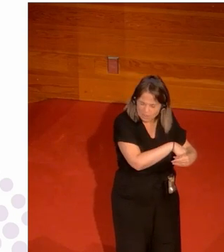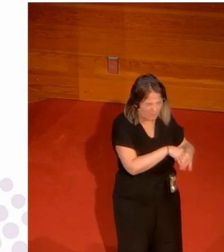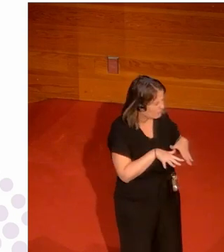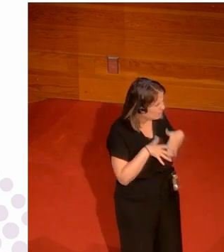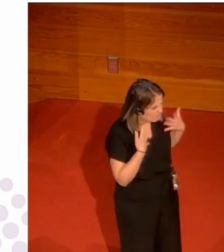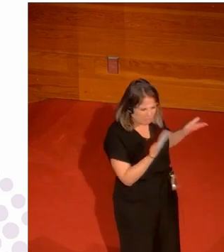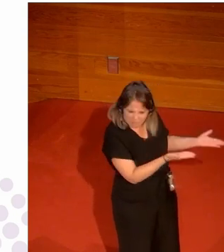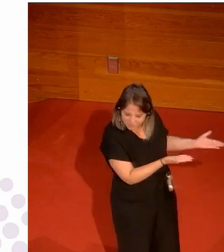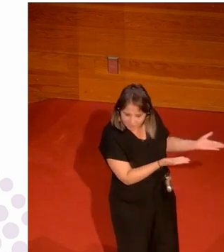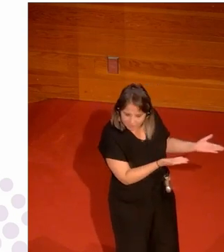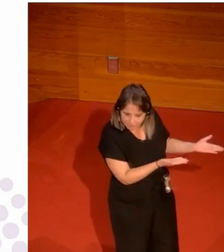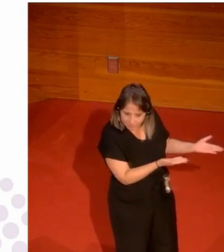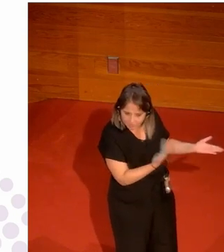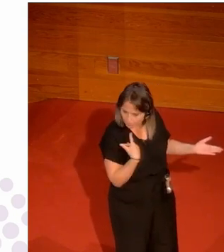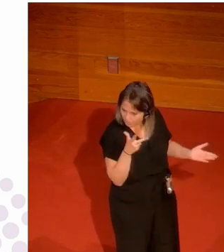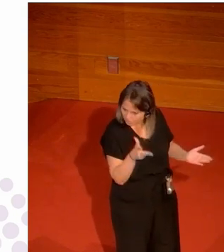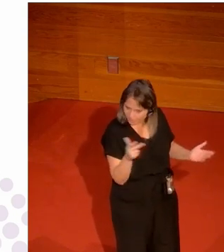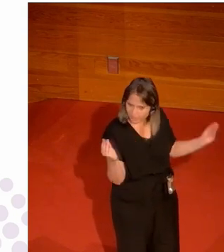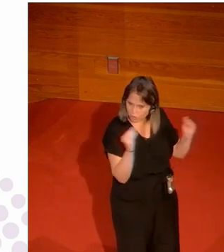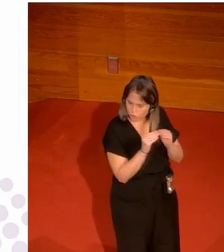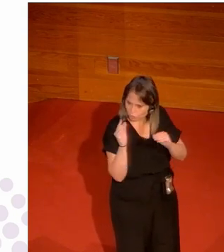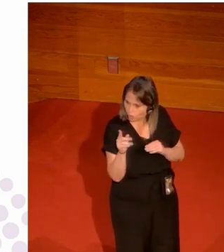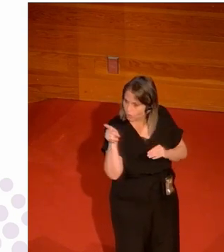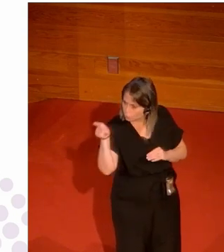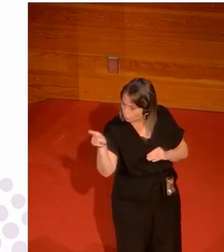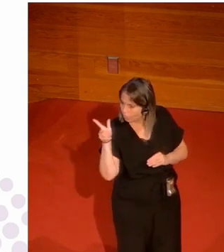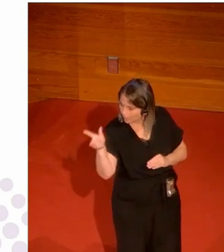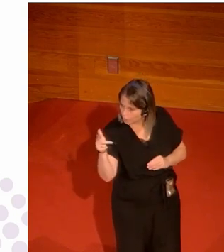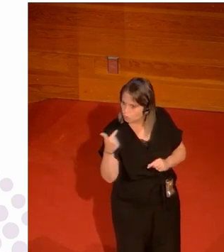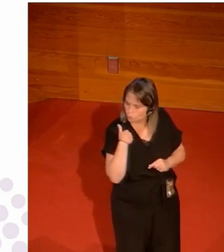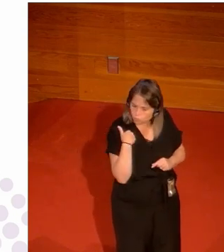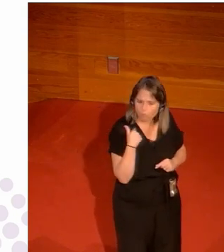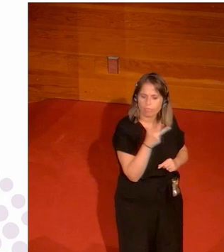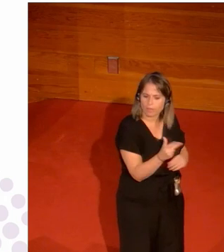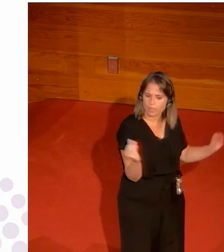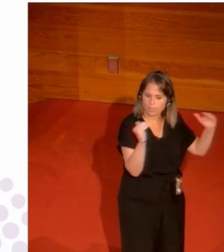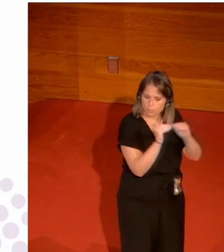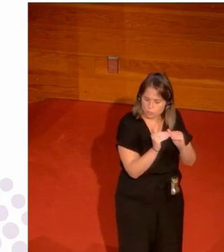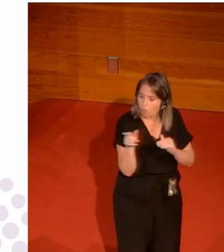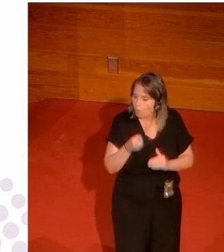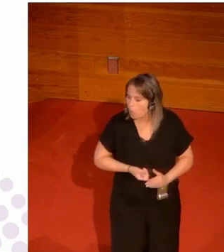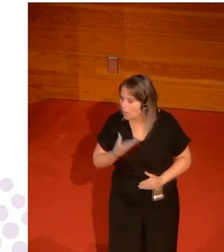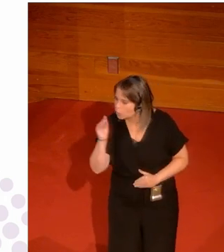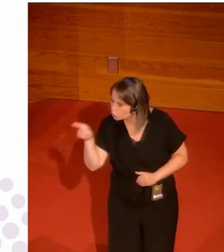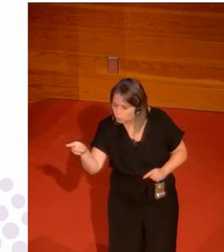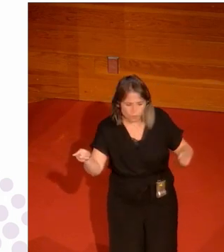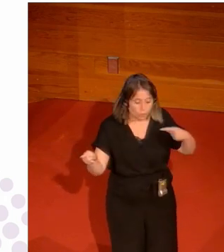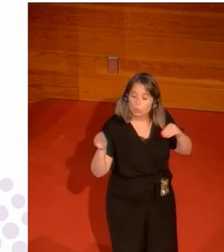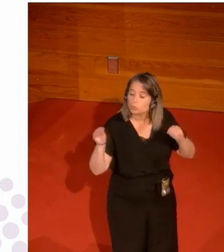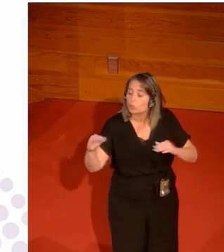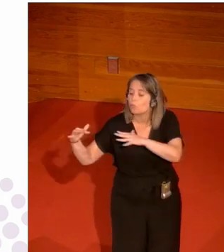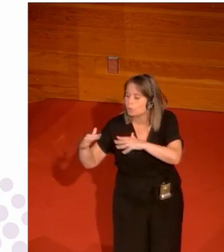decía pero con el mismo derecho o sea con el mismo derecho que tienes tú a ser periodista deportivo lo soy yo y la misma vocación que tienes tú la soy yo tú